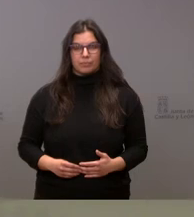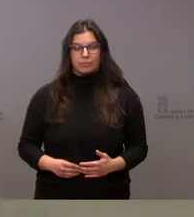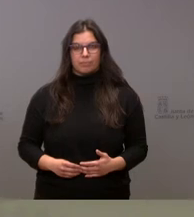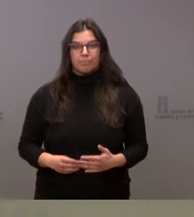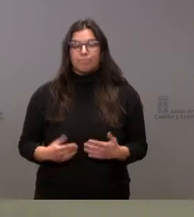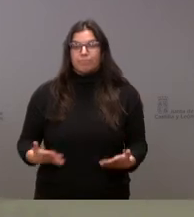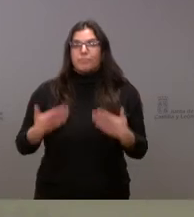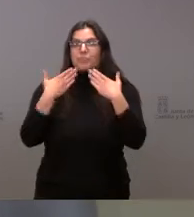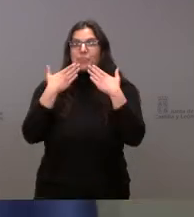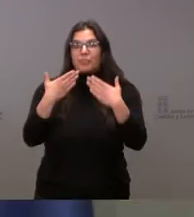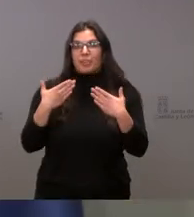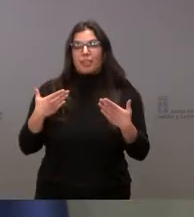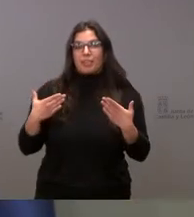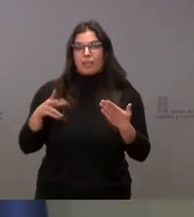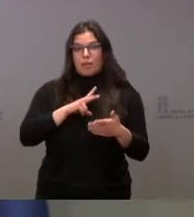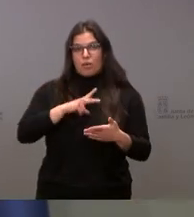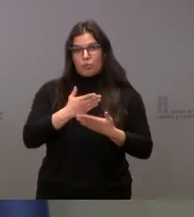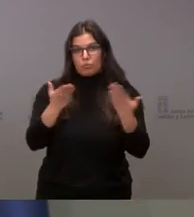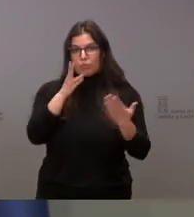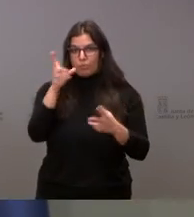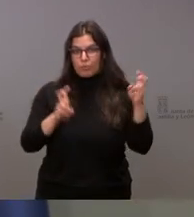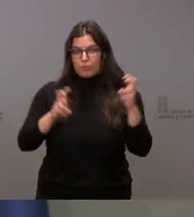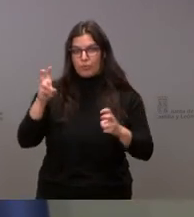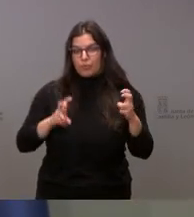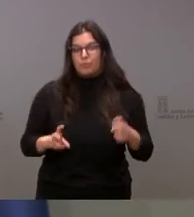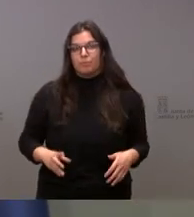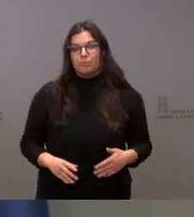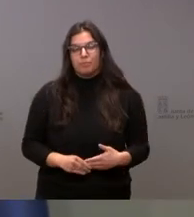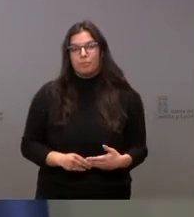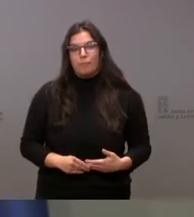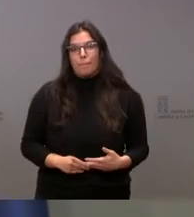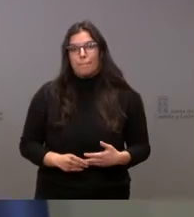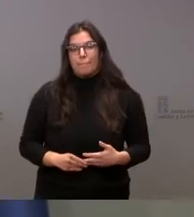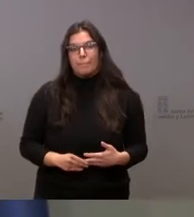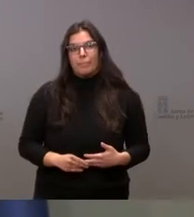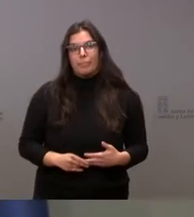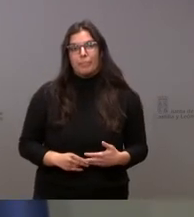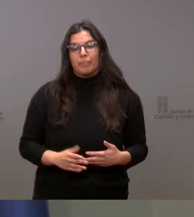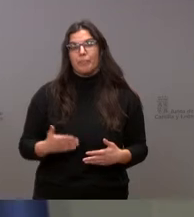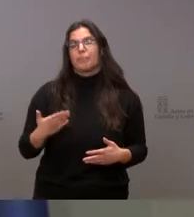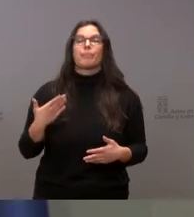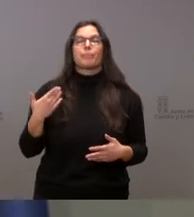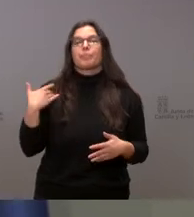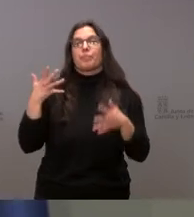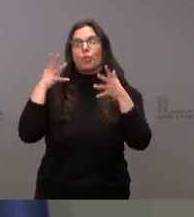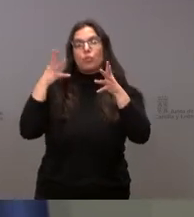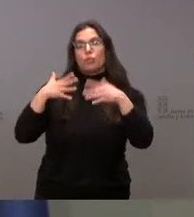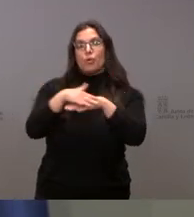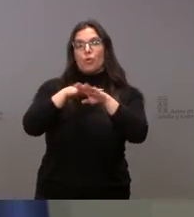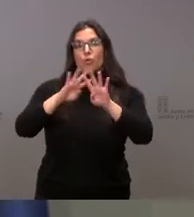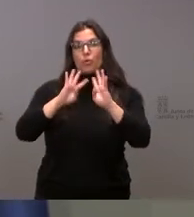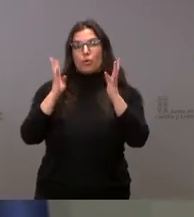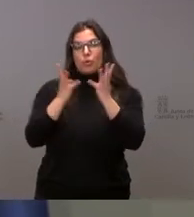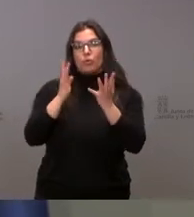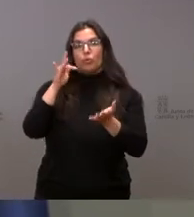Muchas gracias a todos ustedes por su presencia en el Consejo de Gobierno, que es el